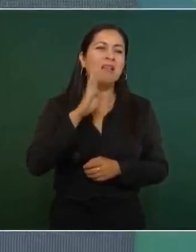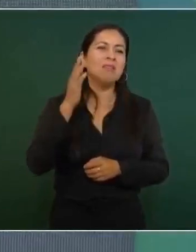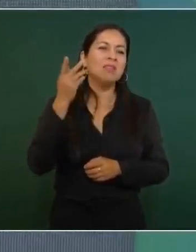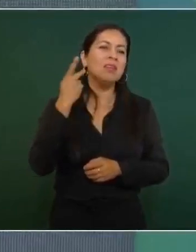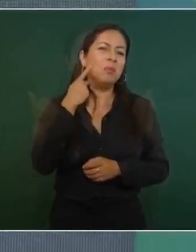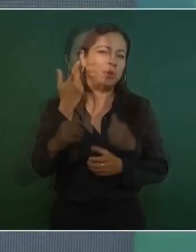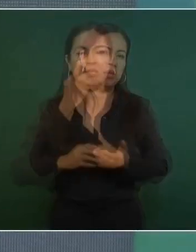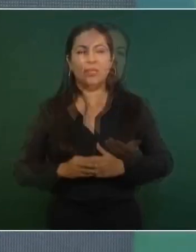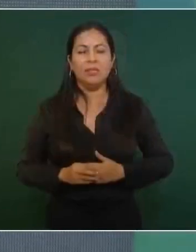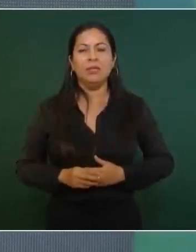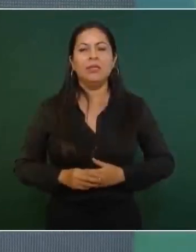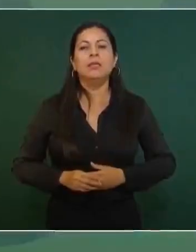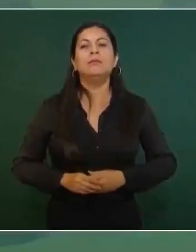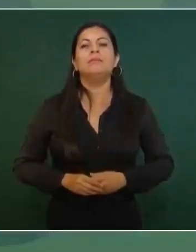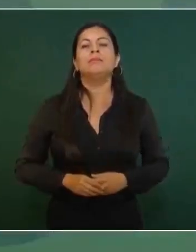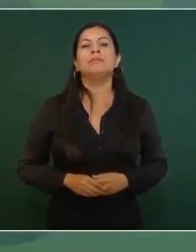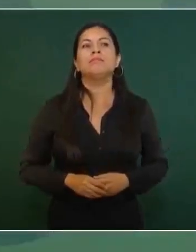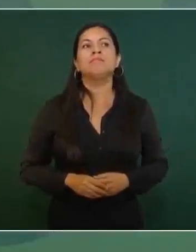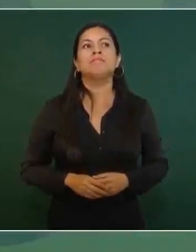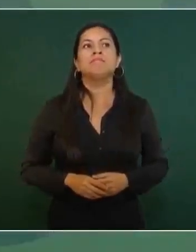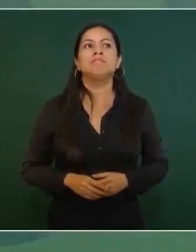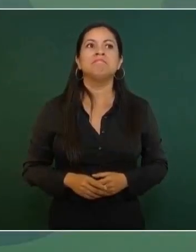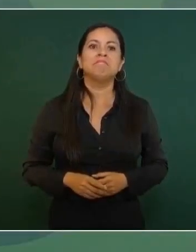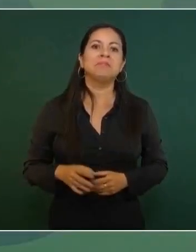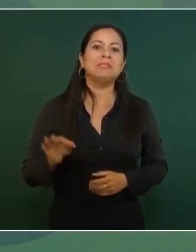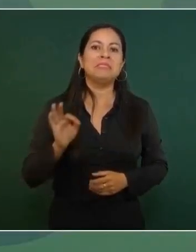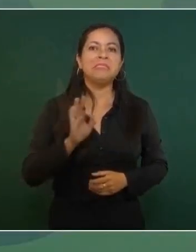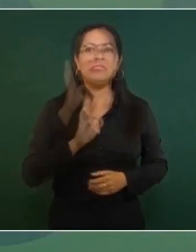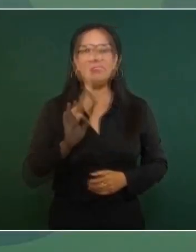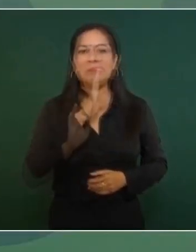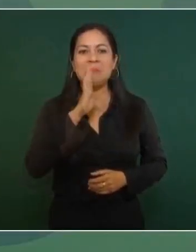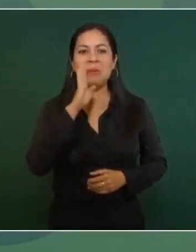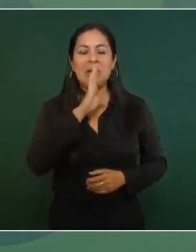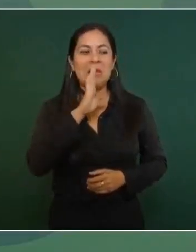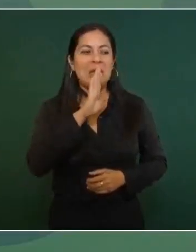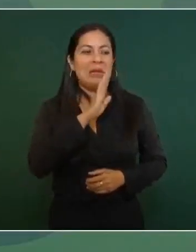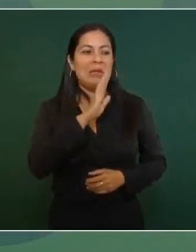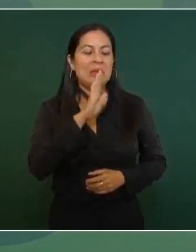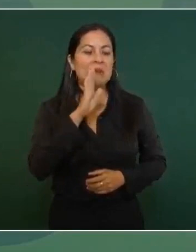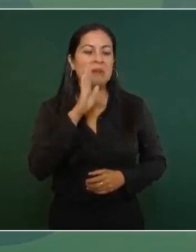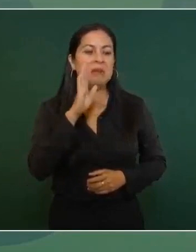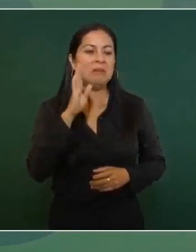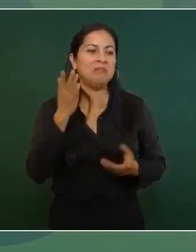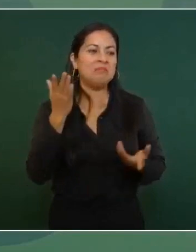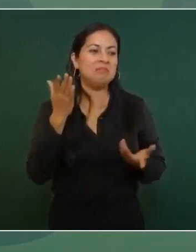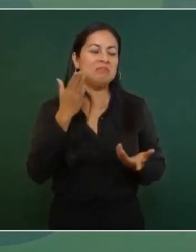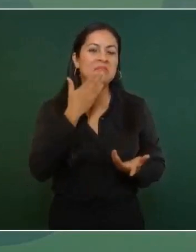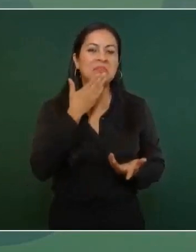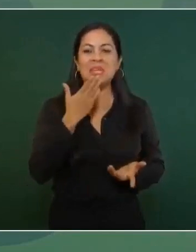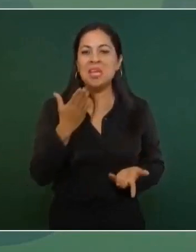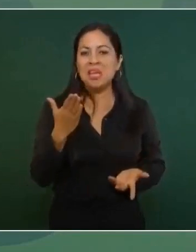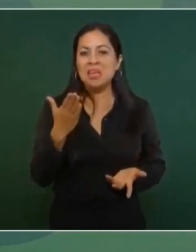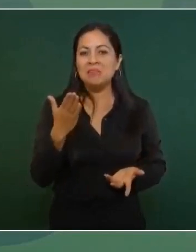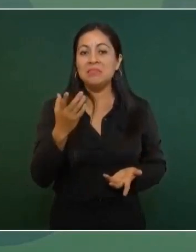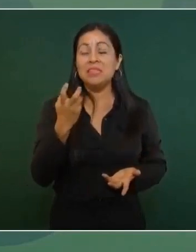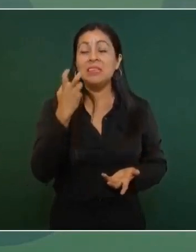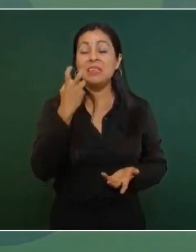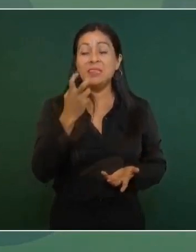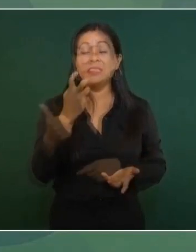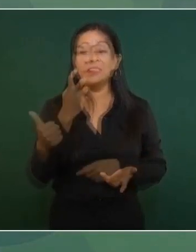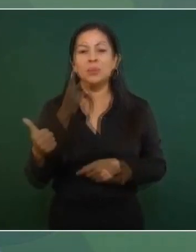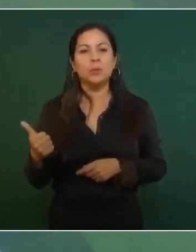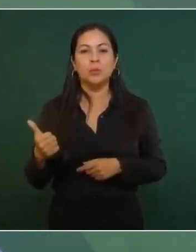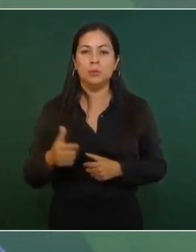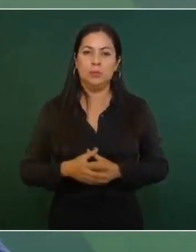si tienen mala fama o buena fama, pues eso depende,